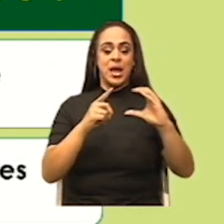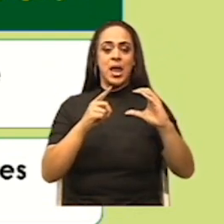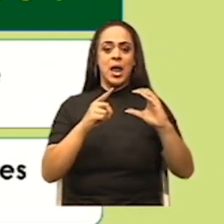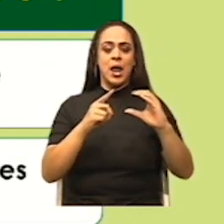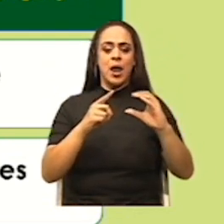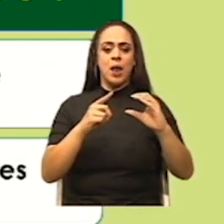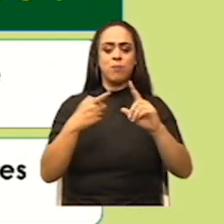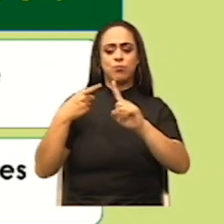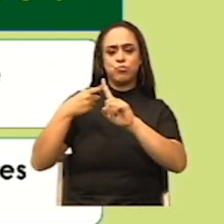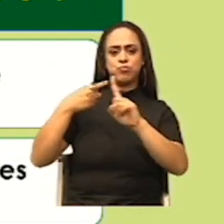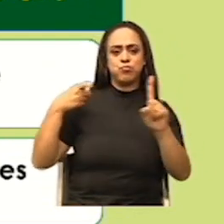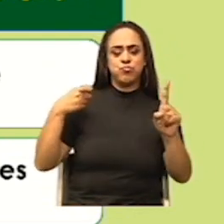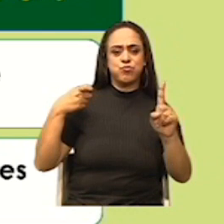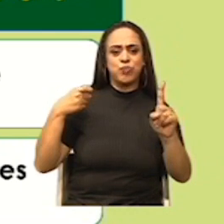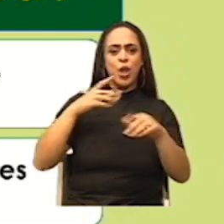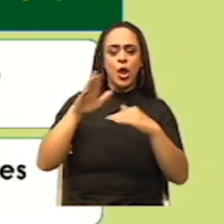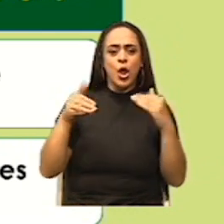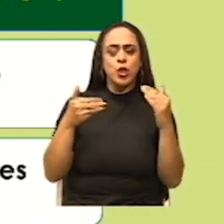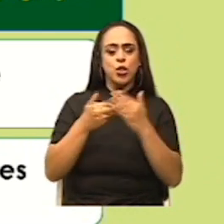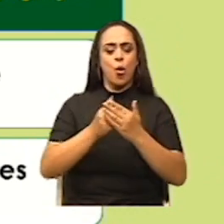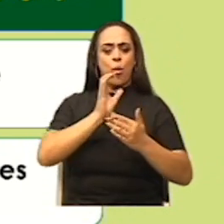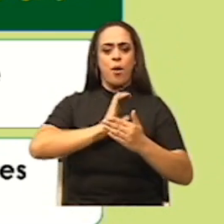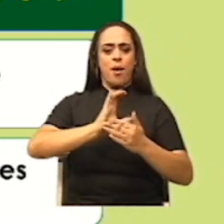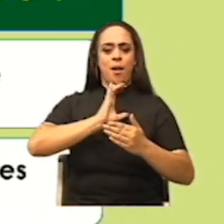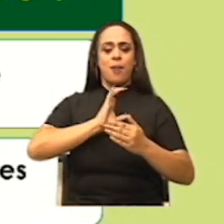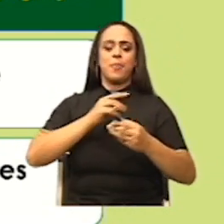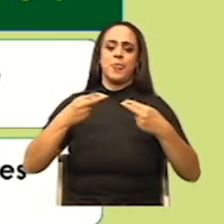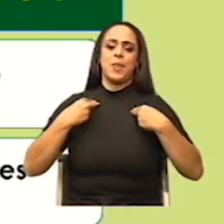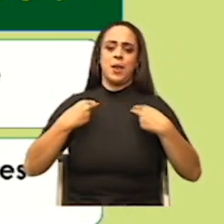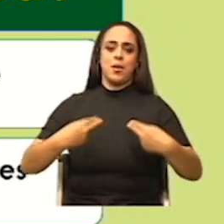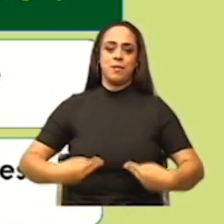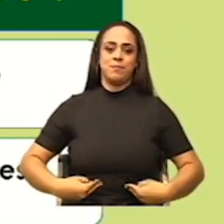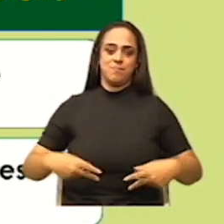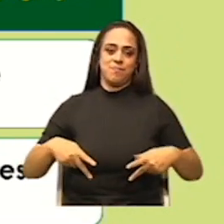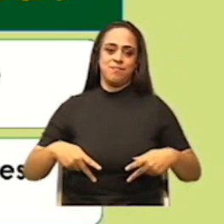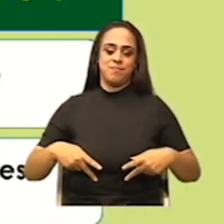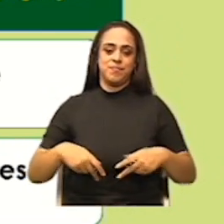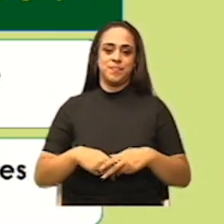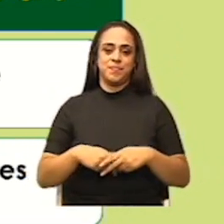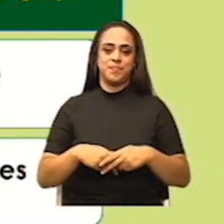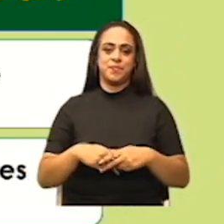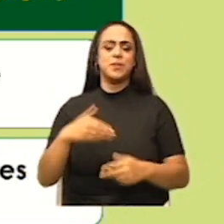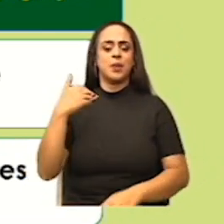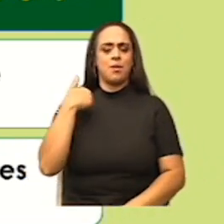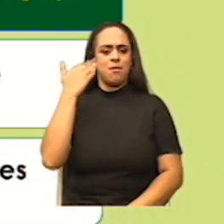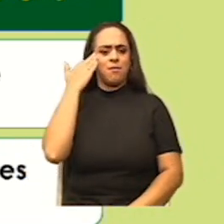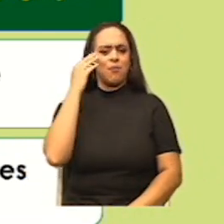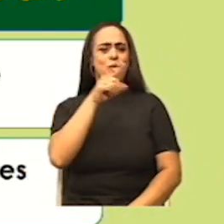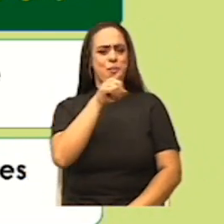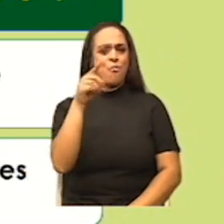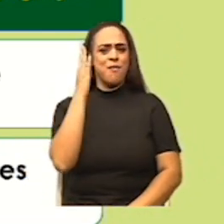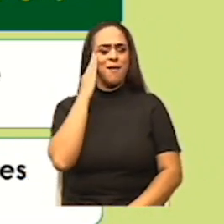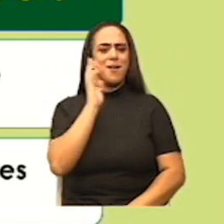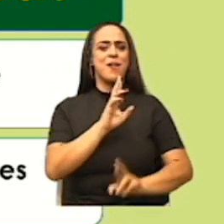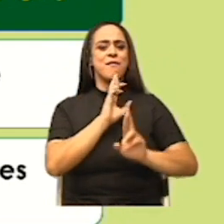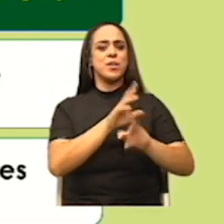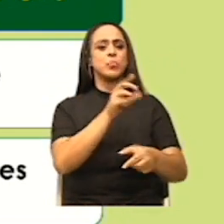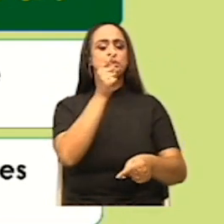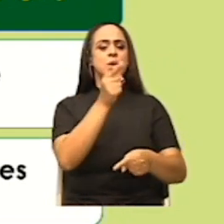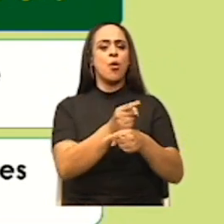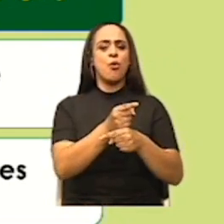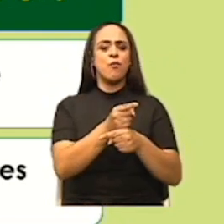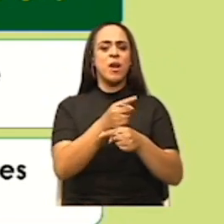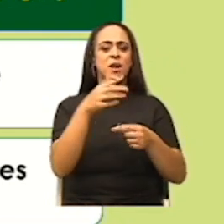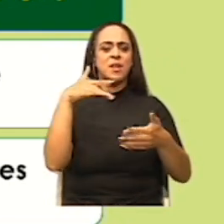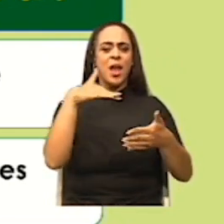de los seres vivos. ¿Cuál creen ustedes que es la respuesta correcta? Yo sé que ustedes saben que estudia la física,